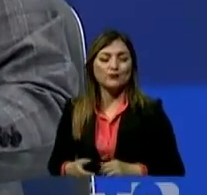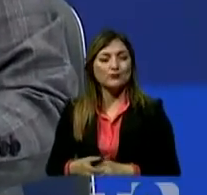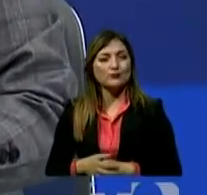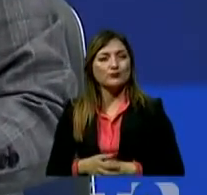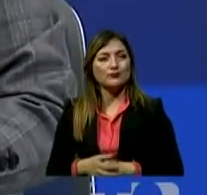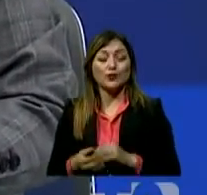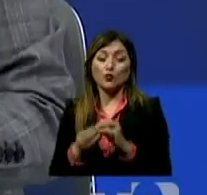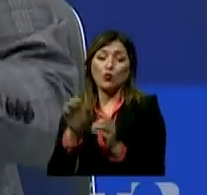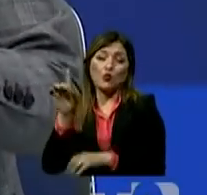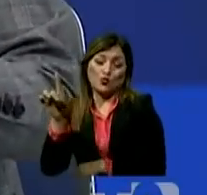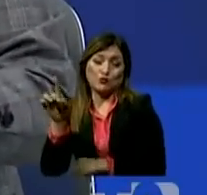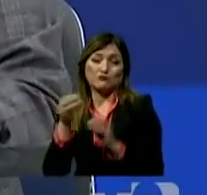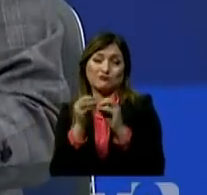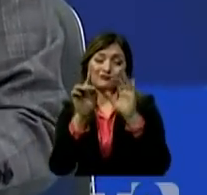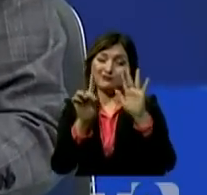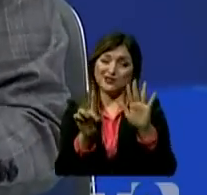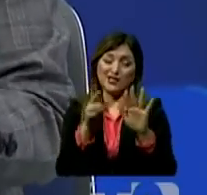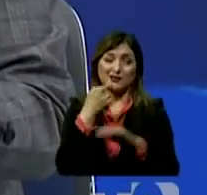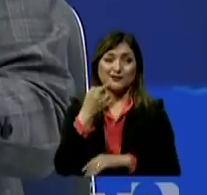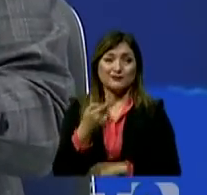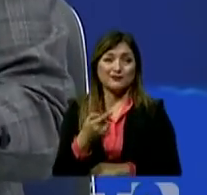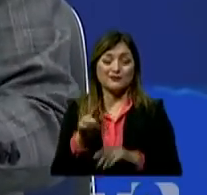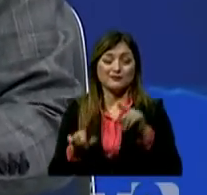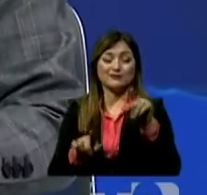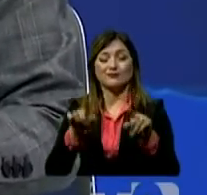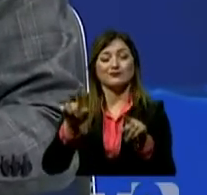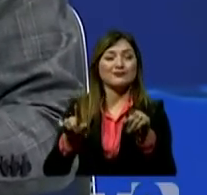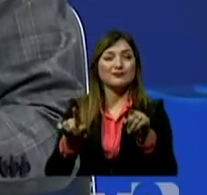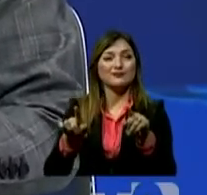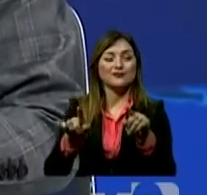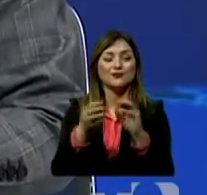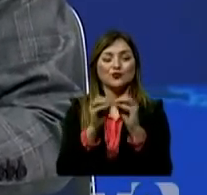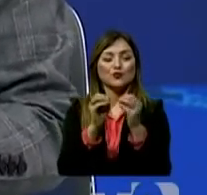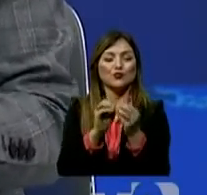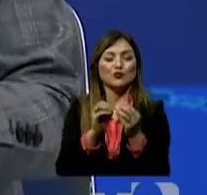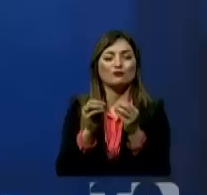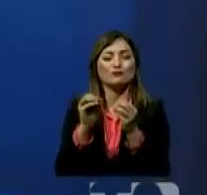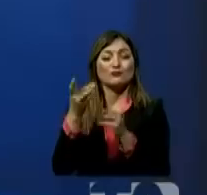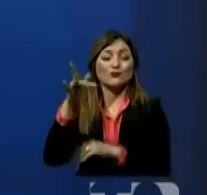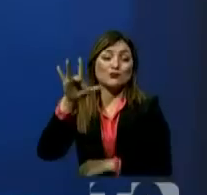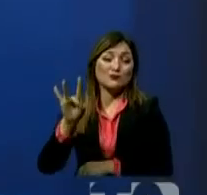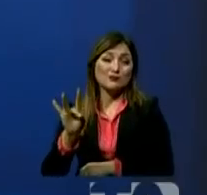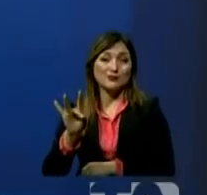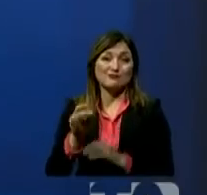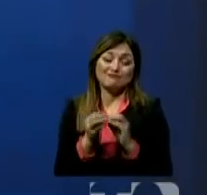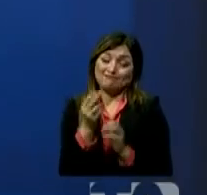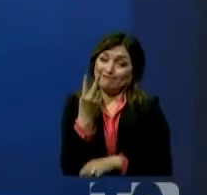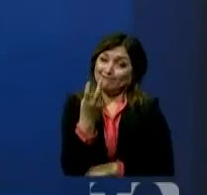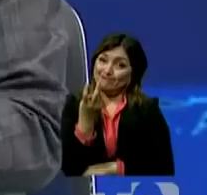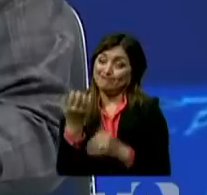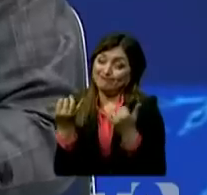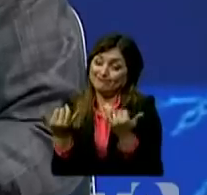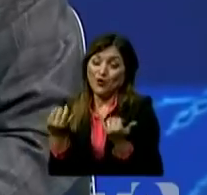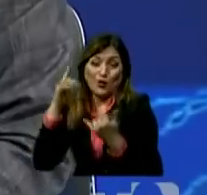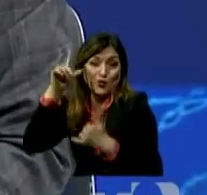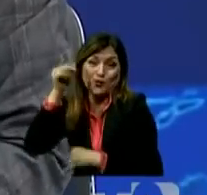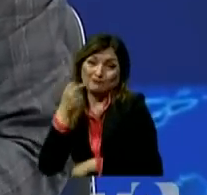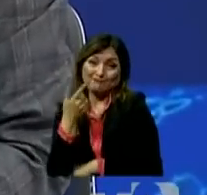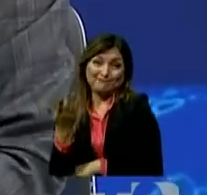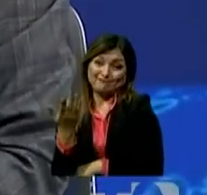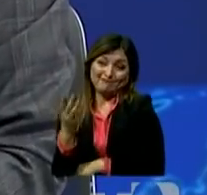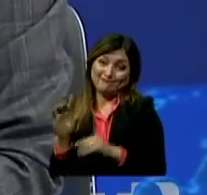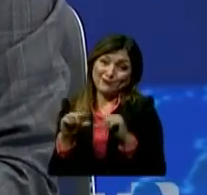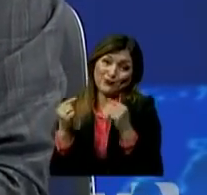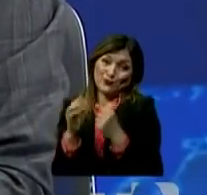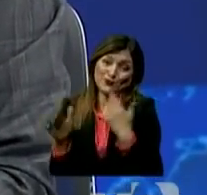miembros de UNES, Partido Ser Cristiano y algunos Pachacuti. Sí, Pachacuti. Pero también está Izquierda Democrática y ahora el gobierno. Es